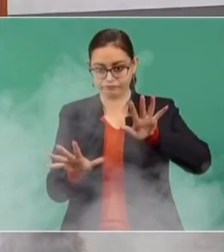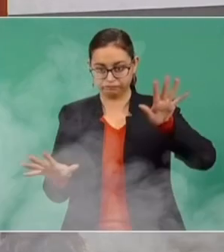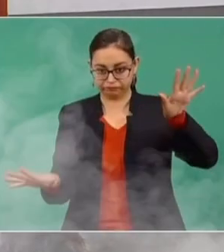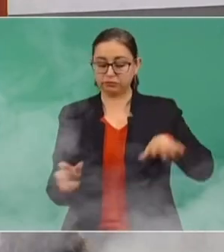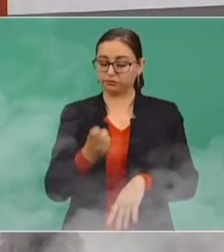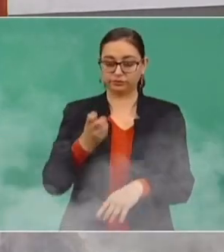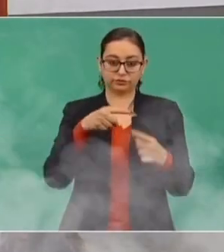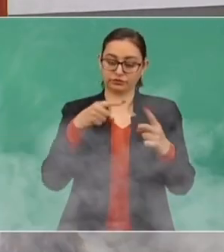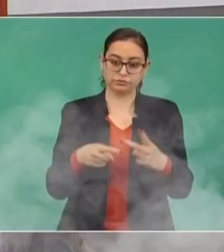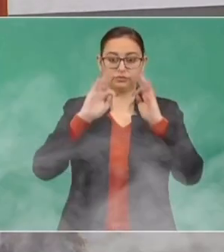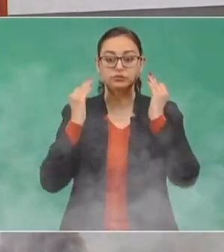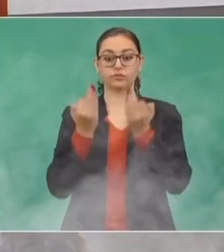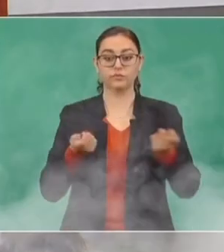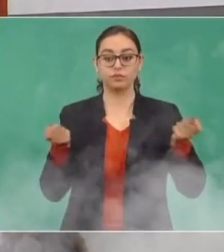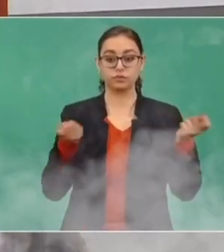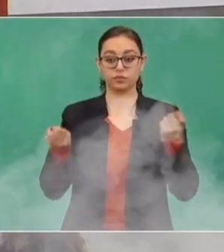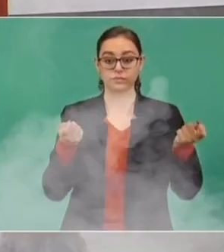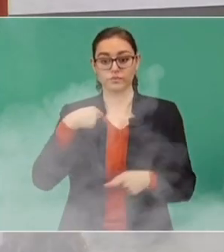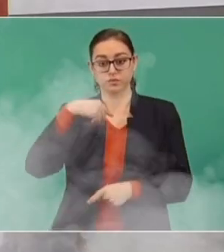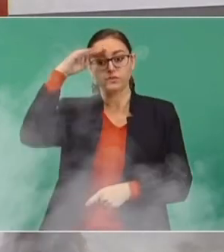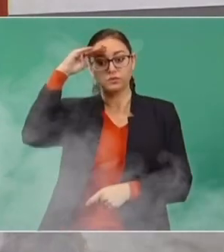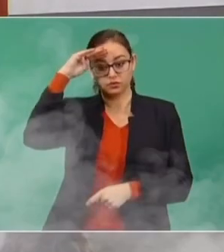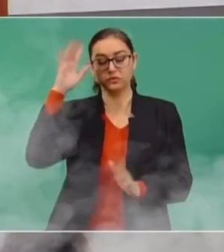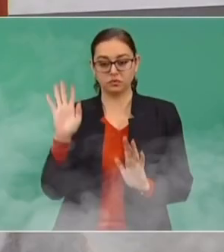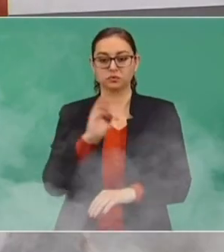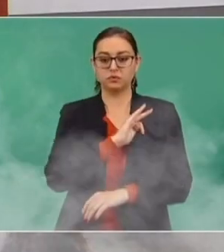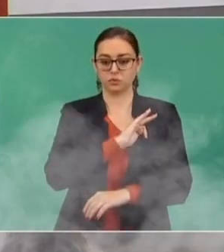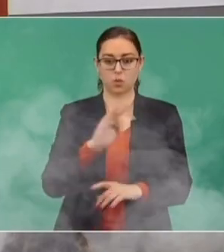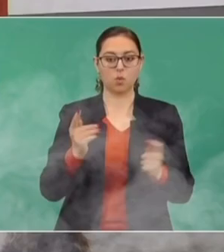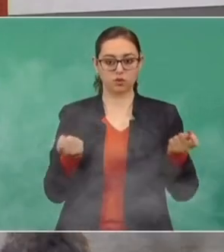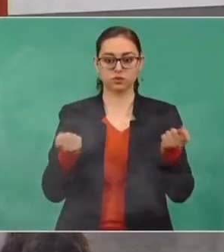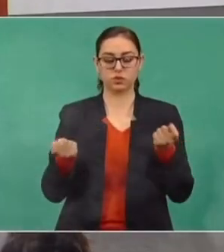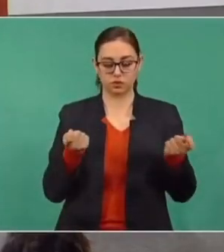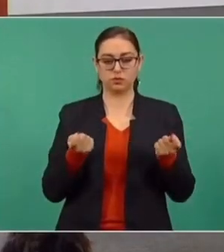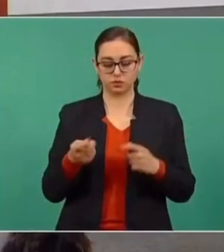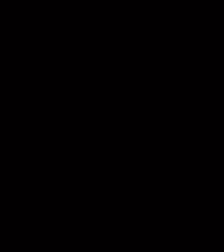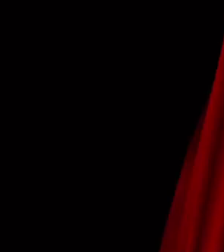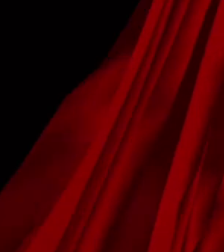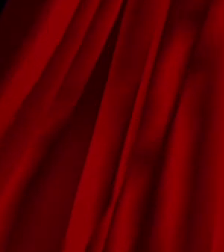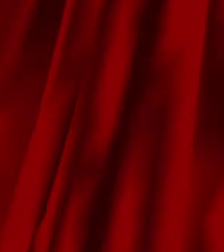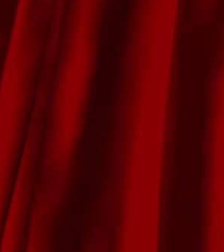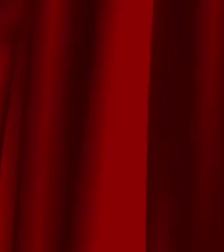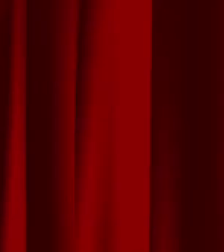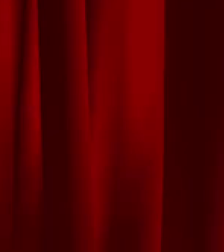y consideramos que vamos a poder mantener el control en el caso del gas.